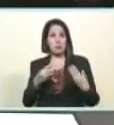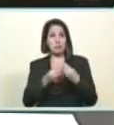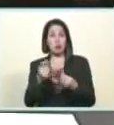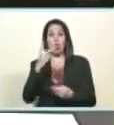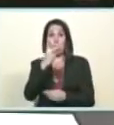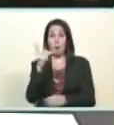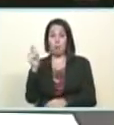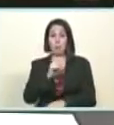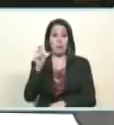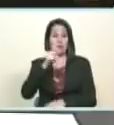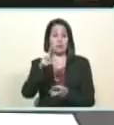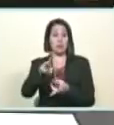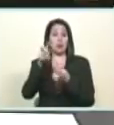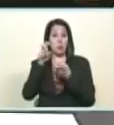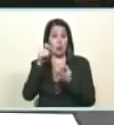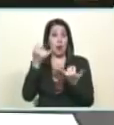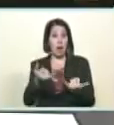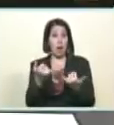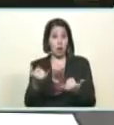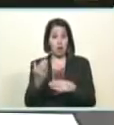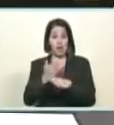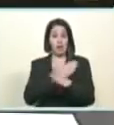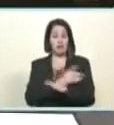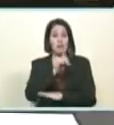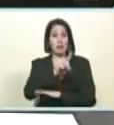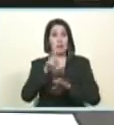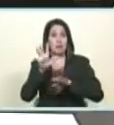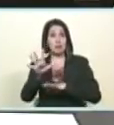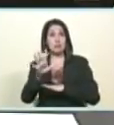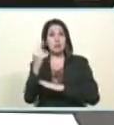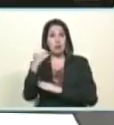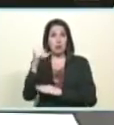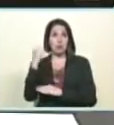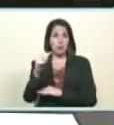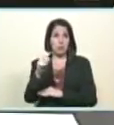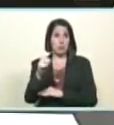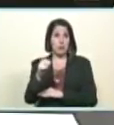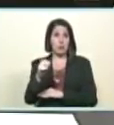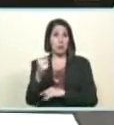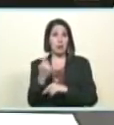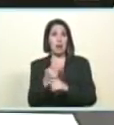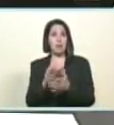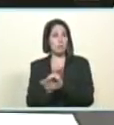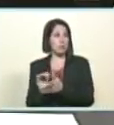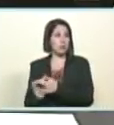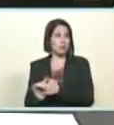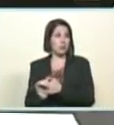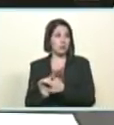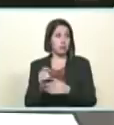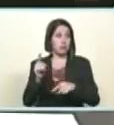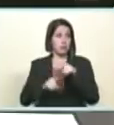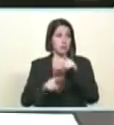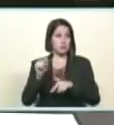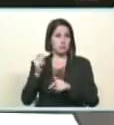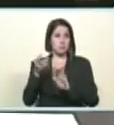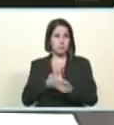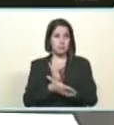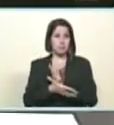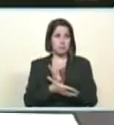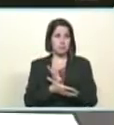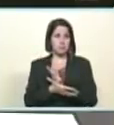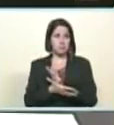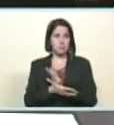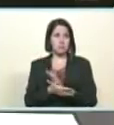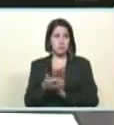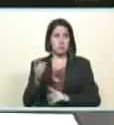dos meses que van a cobrar ahora antes del 15 de noviembre hermanos y hermanas pensionados ustedes van a cobrar antes del